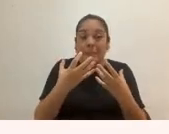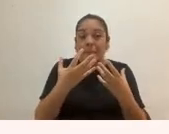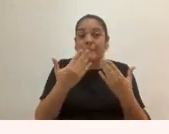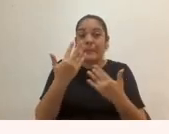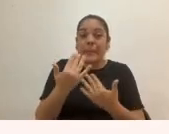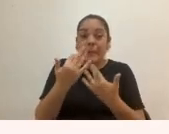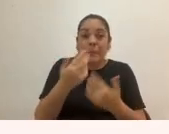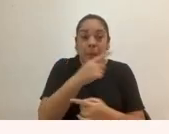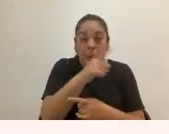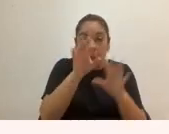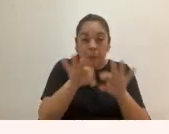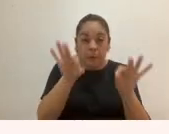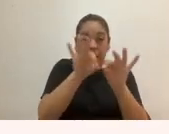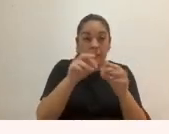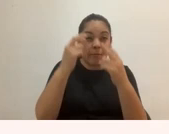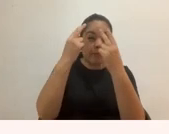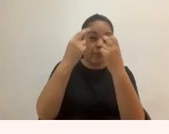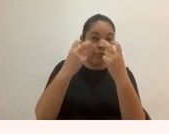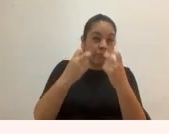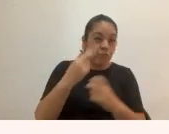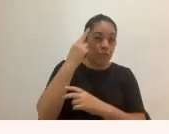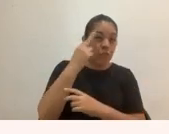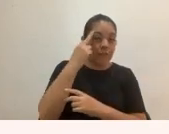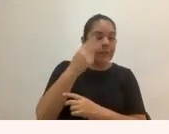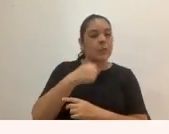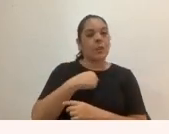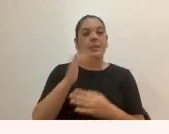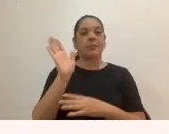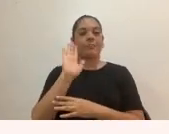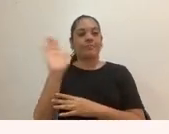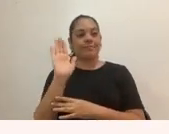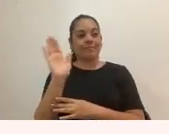reflexiones en ustedes y me despido con esta